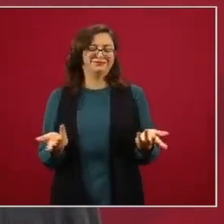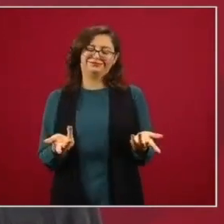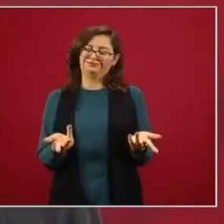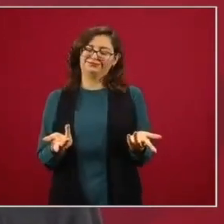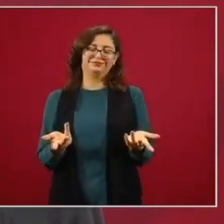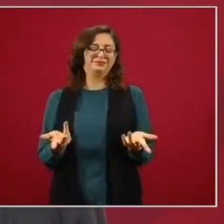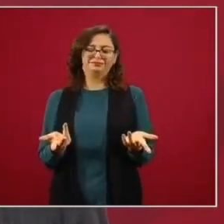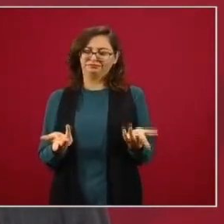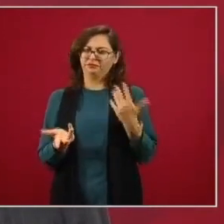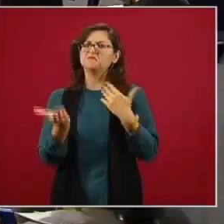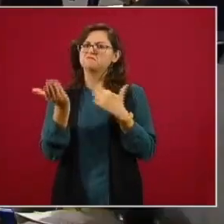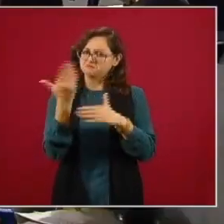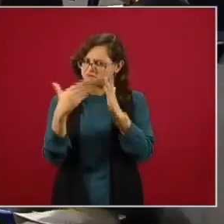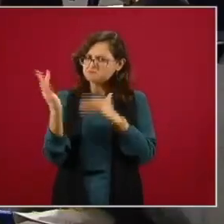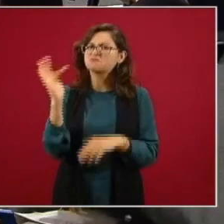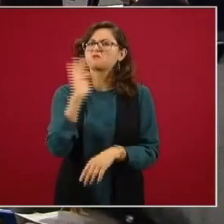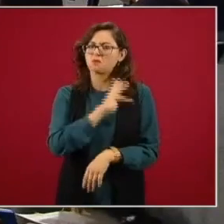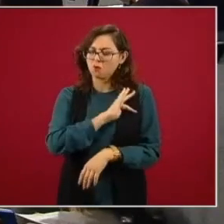vamos a salir